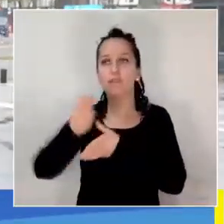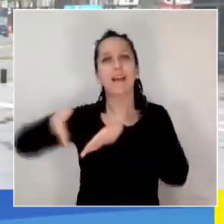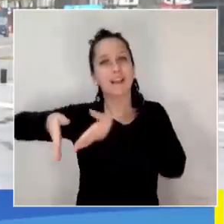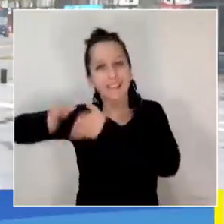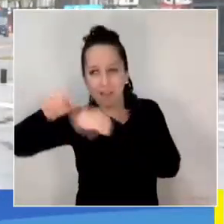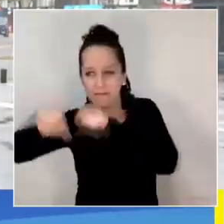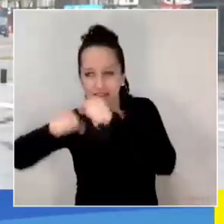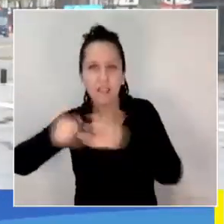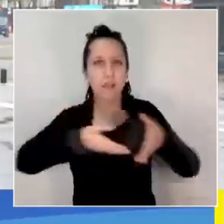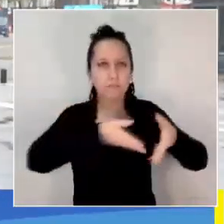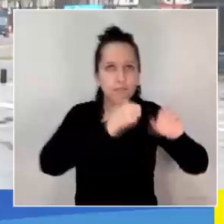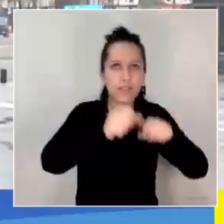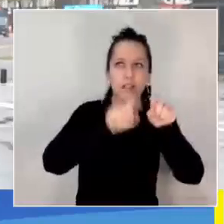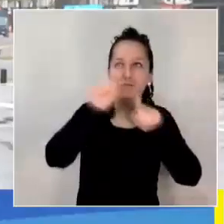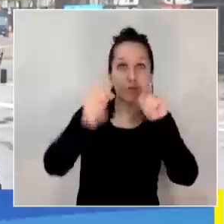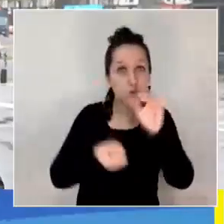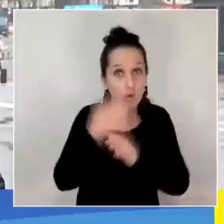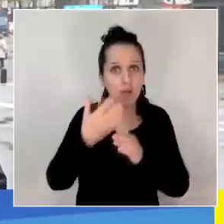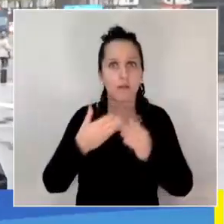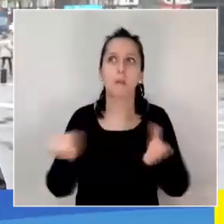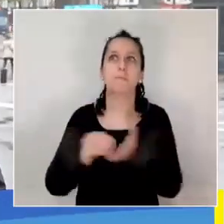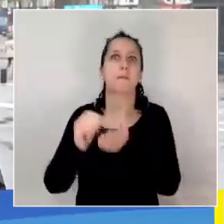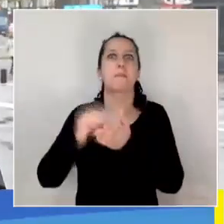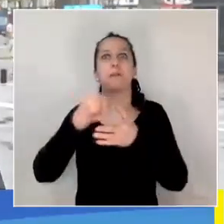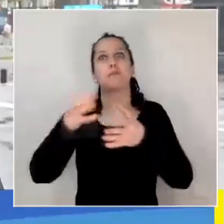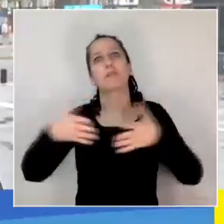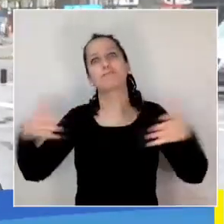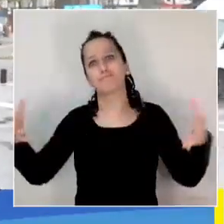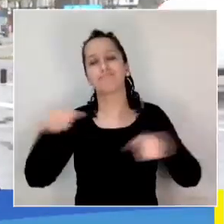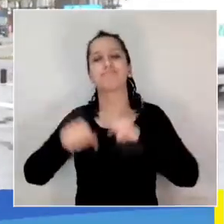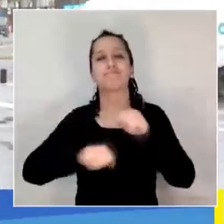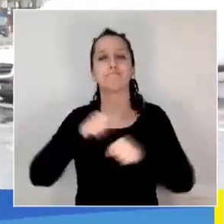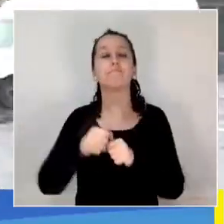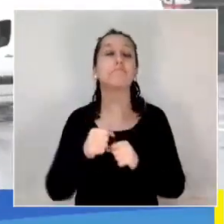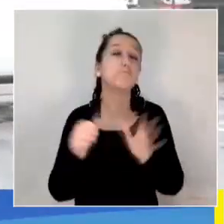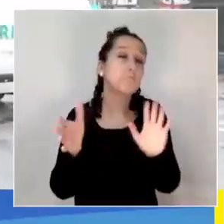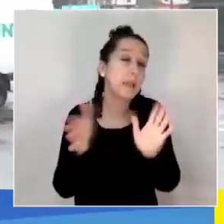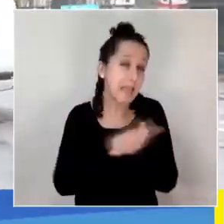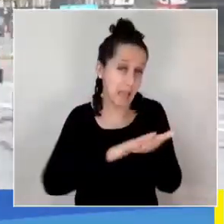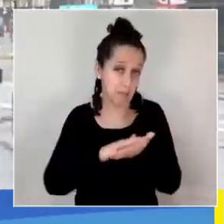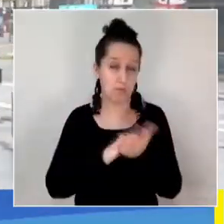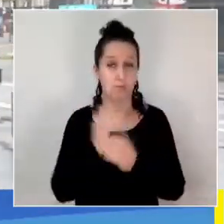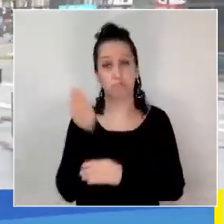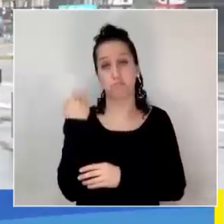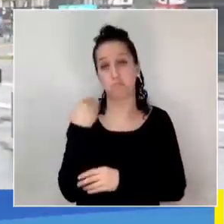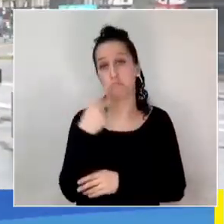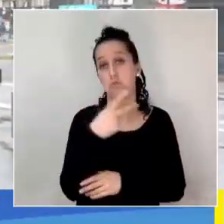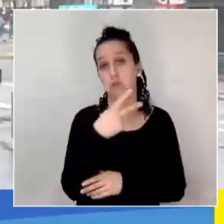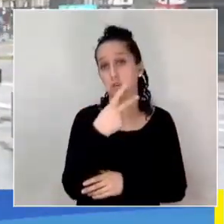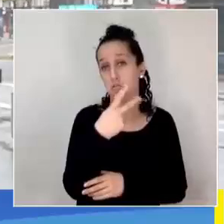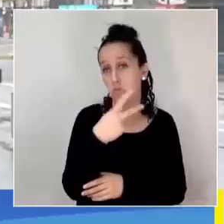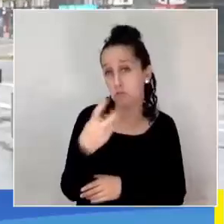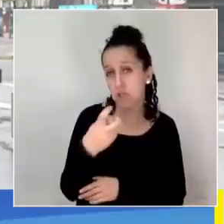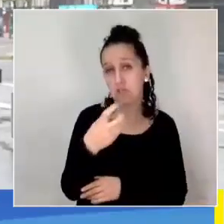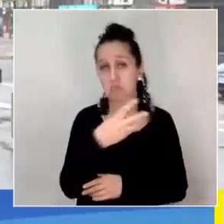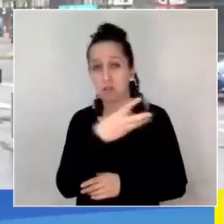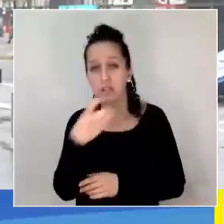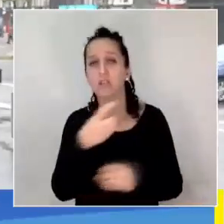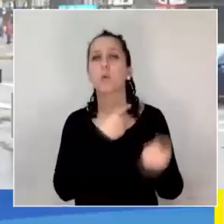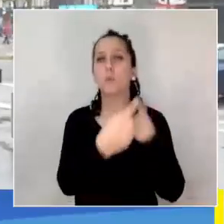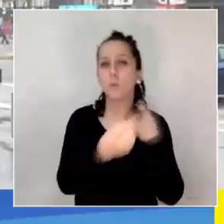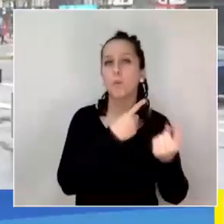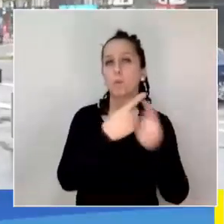ciclovías. Tenemos como ejemplo que la cantidad de usuarios ha aumentado de unos 200-300 que pasan